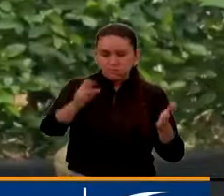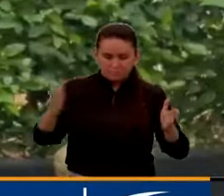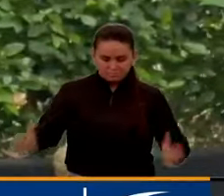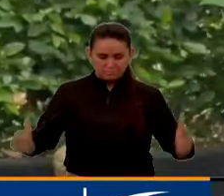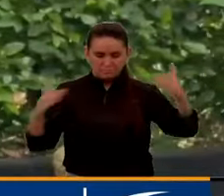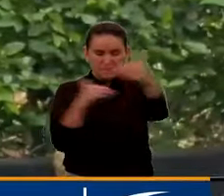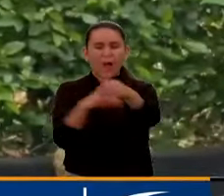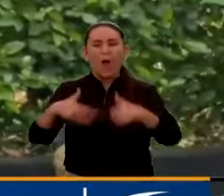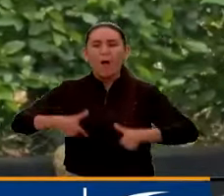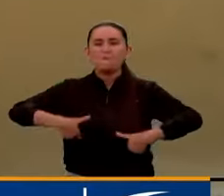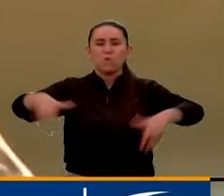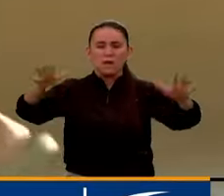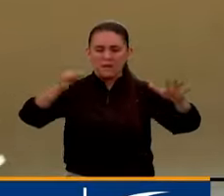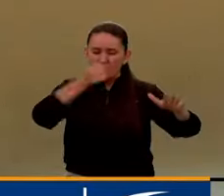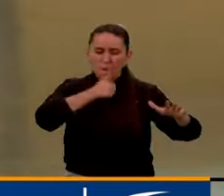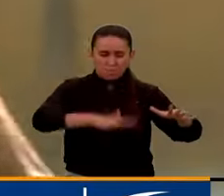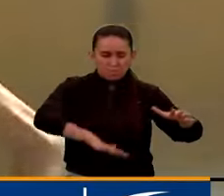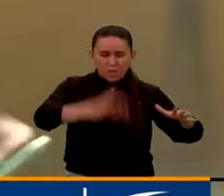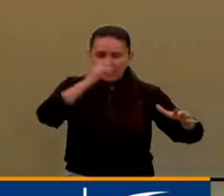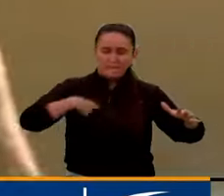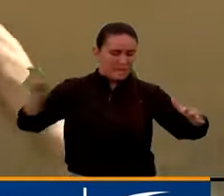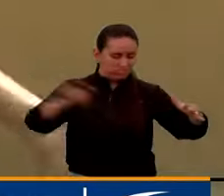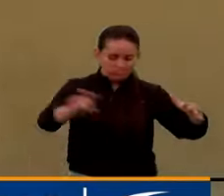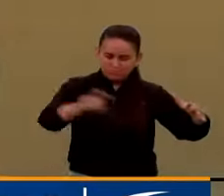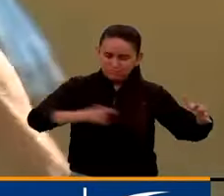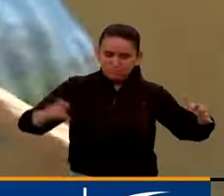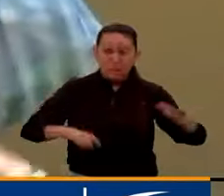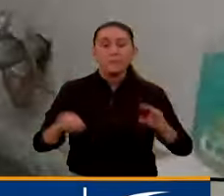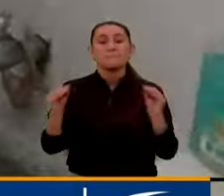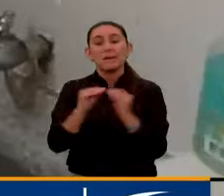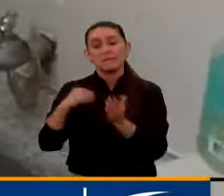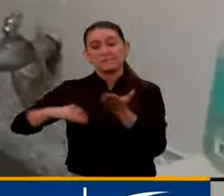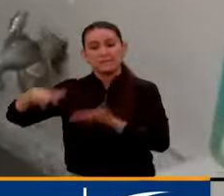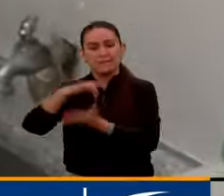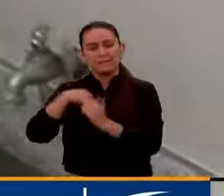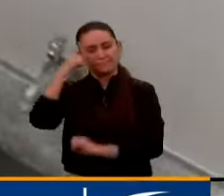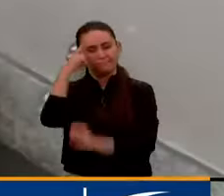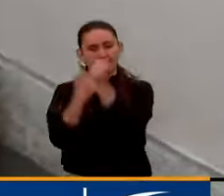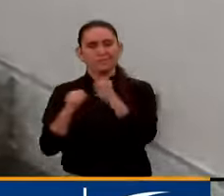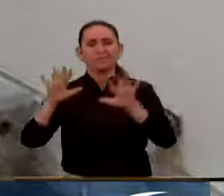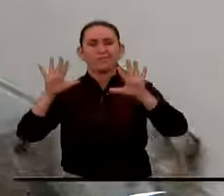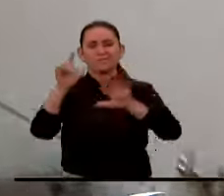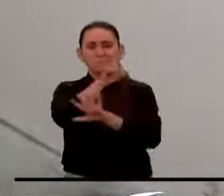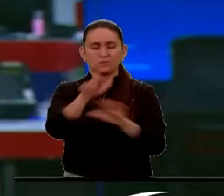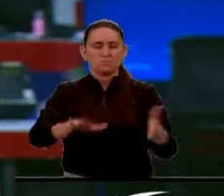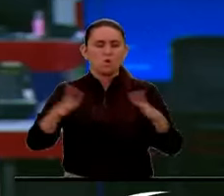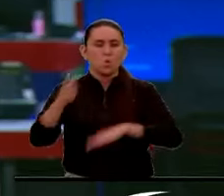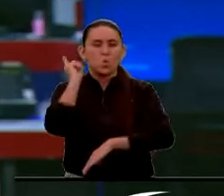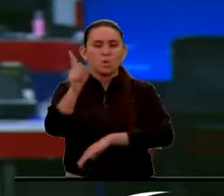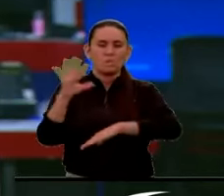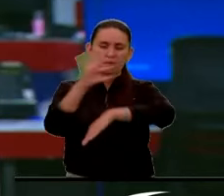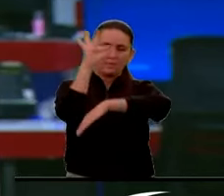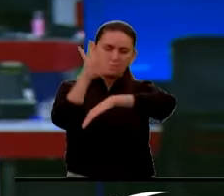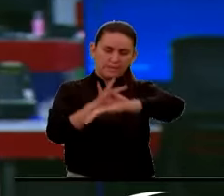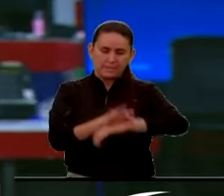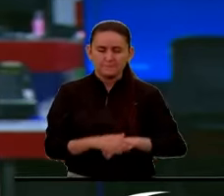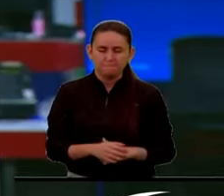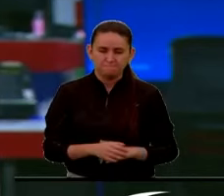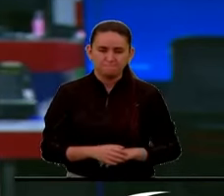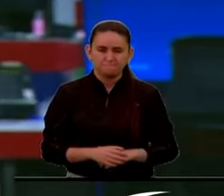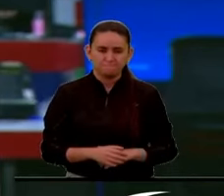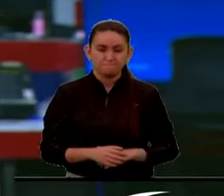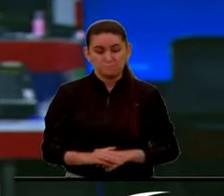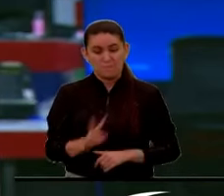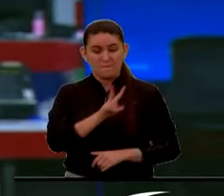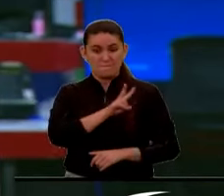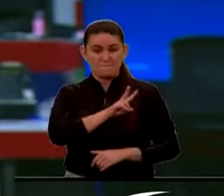públicas donde ha sido posible. En Santander hay alerta roja por la muerte de 10 personas por dengue. Les contamos que el Valle